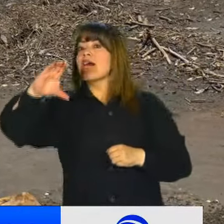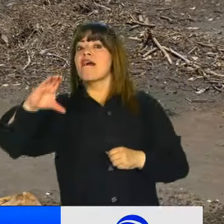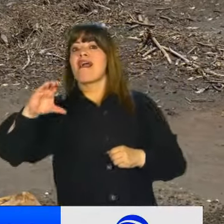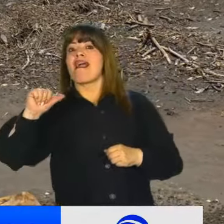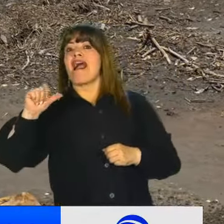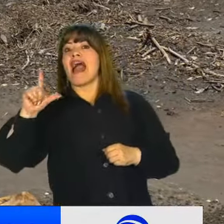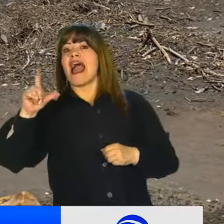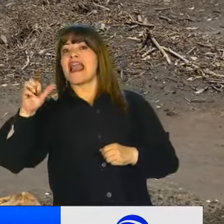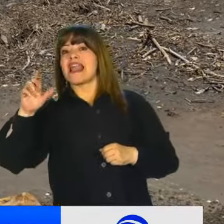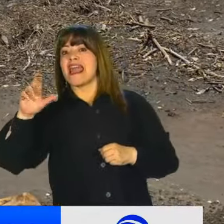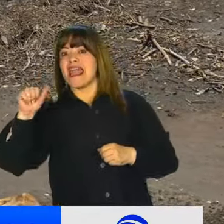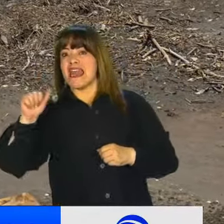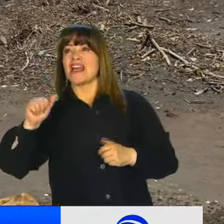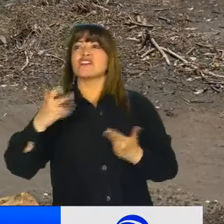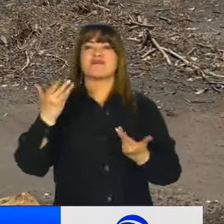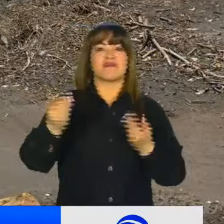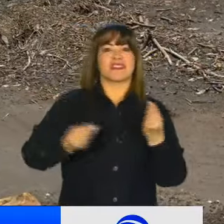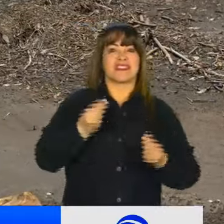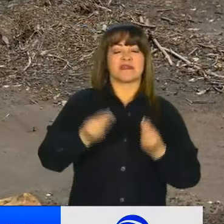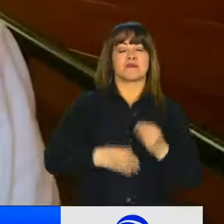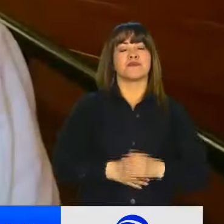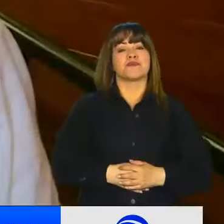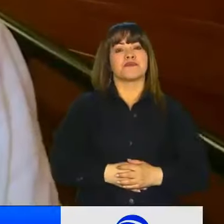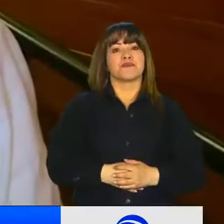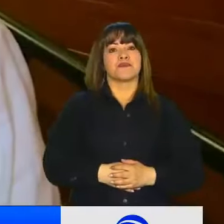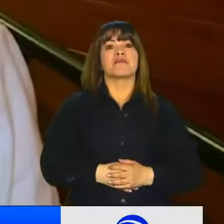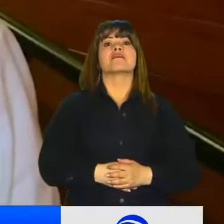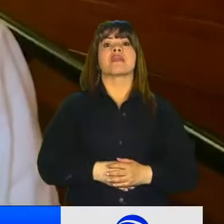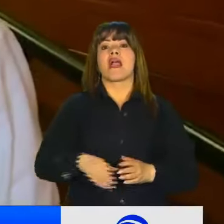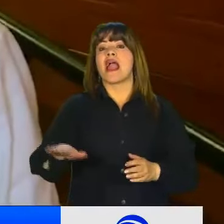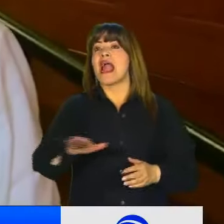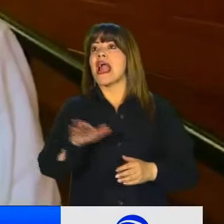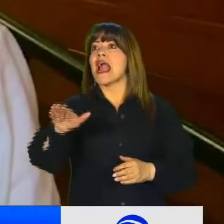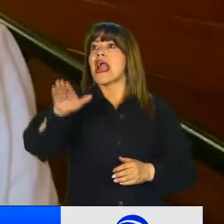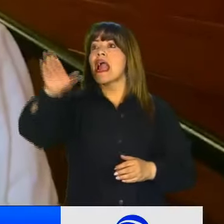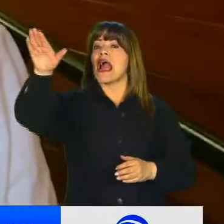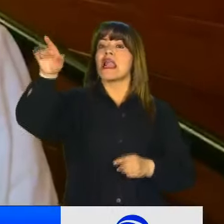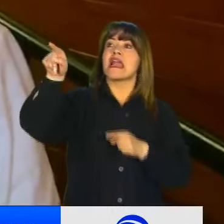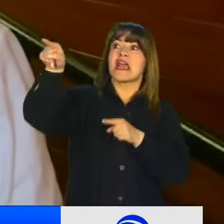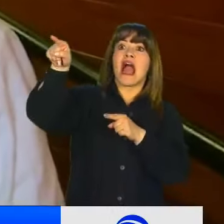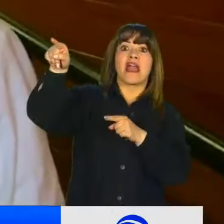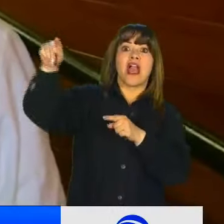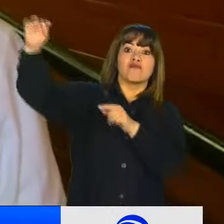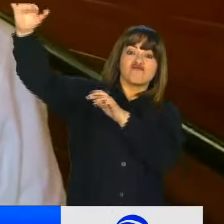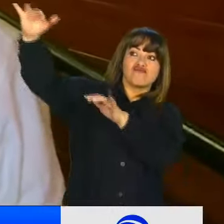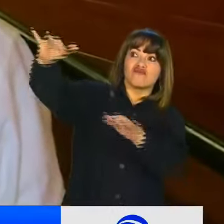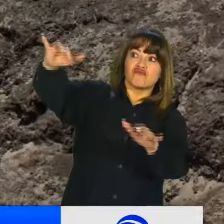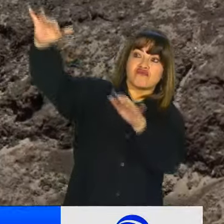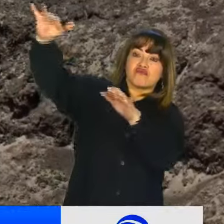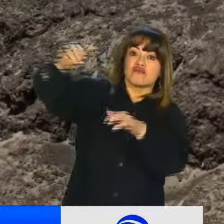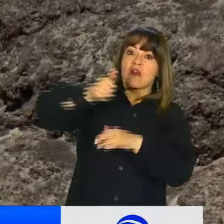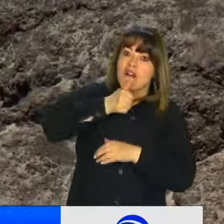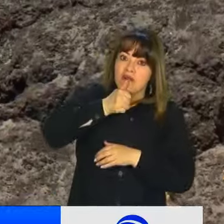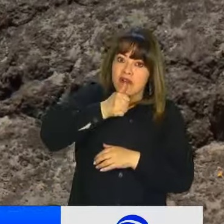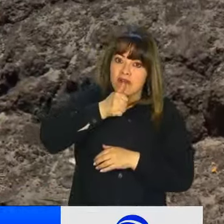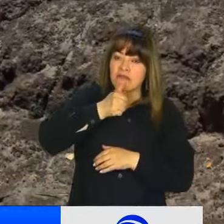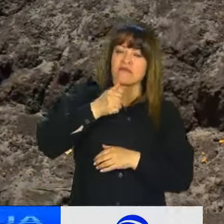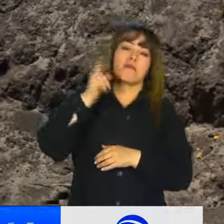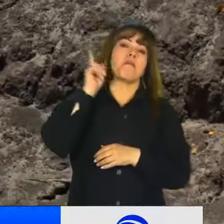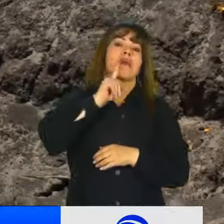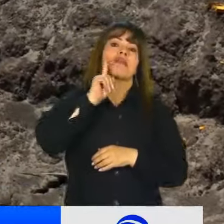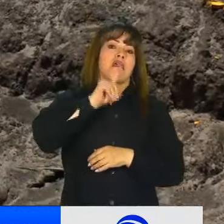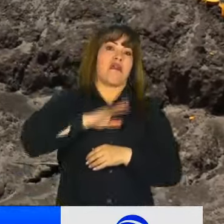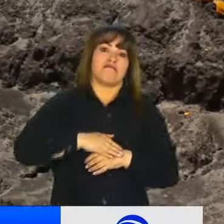del agua frente al uso doméstico. Es mentira que la Calera sea ahora la fábrica del agua del departamento. No hay agua en la Calera.